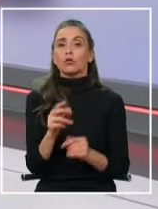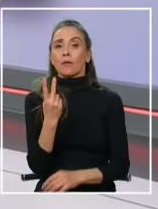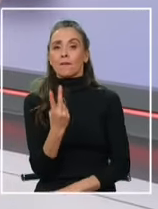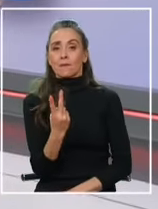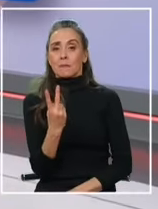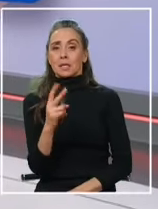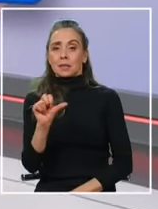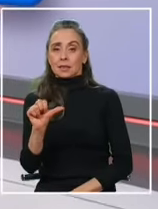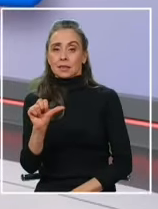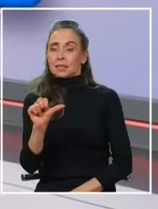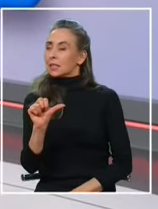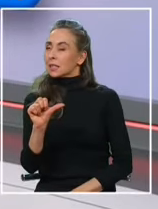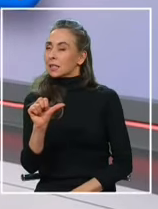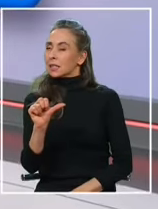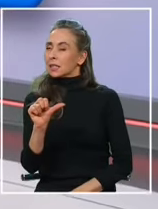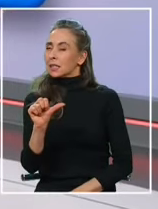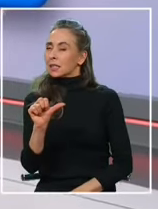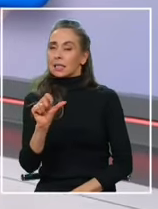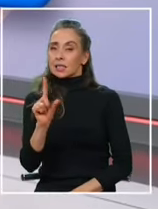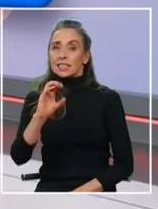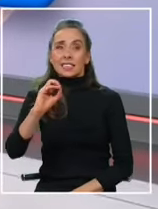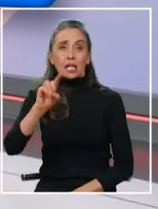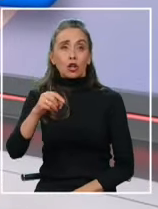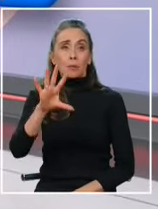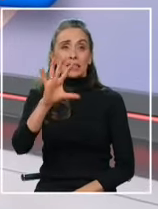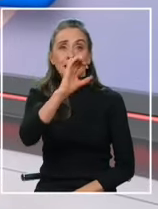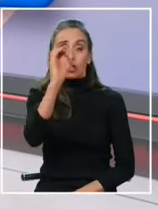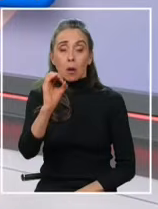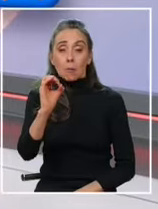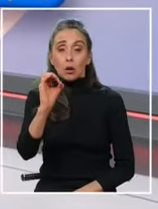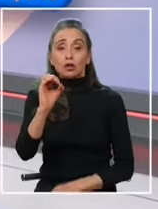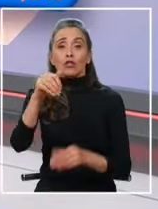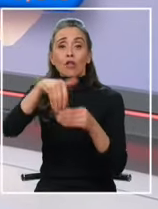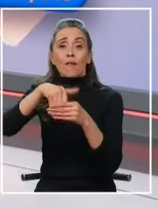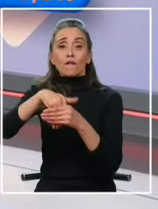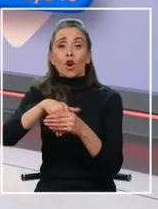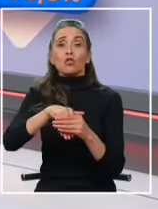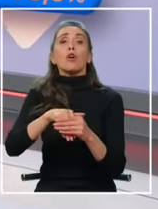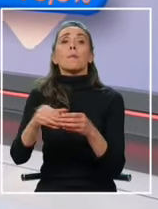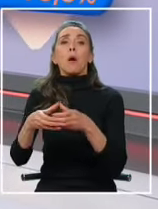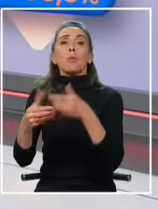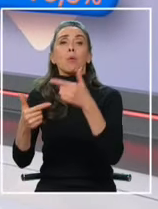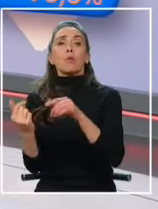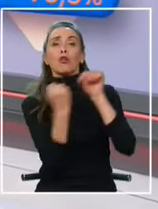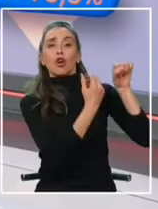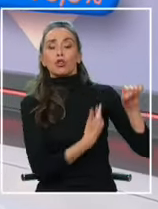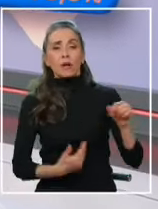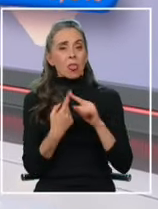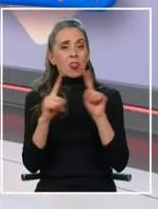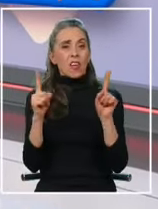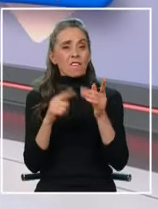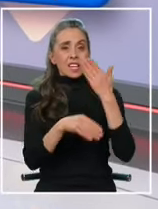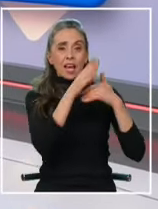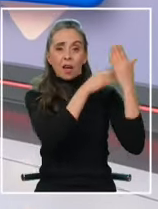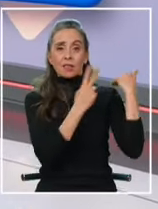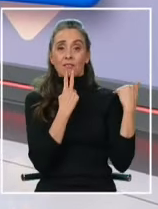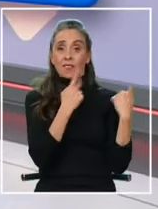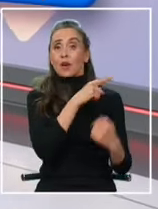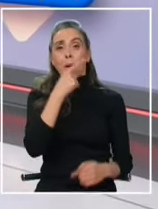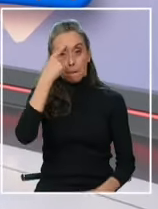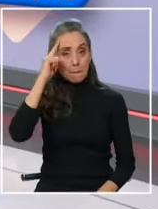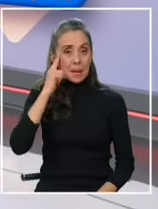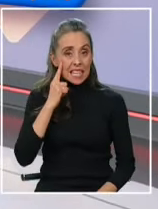un 26, apenas un 0,5% para la oposición. Un escenario muy distinto al que se vivió en